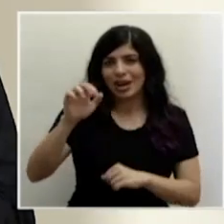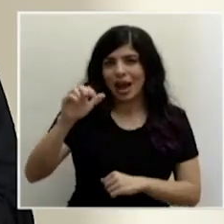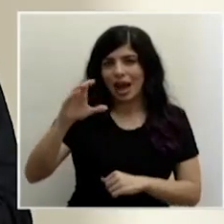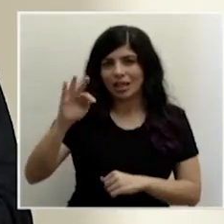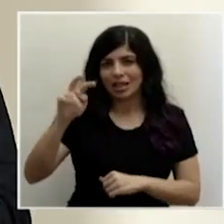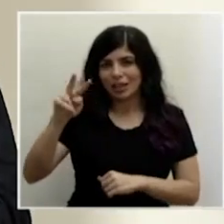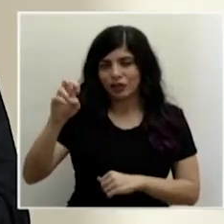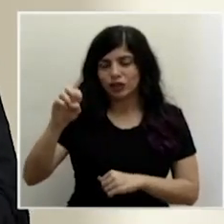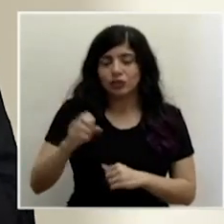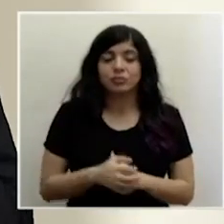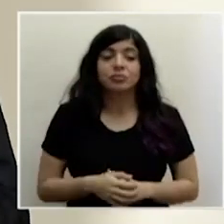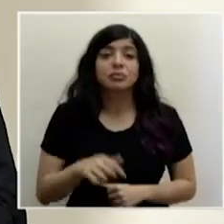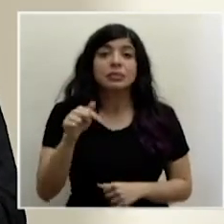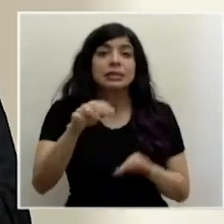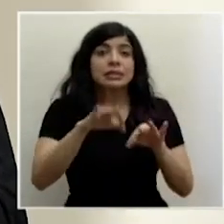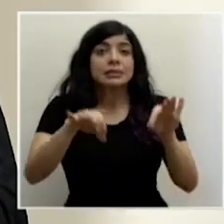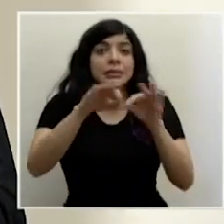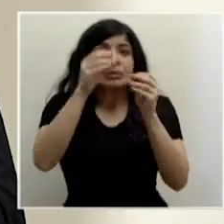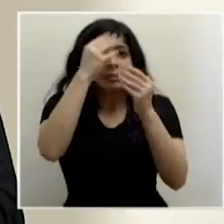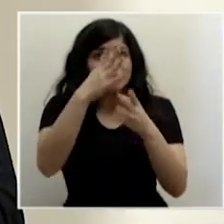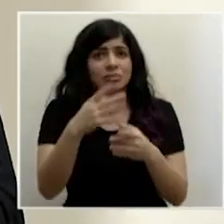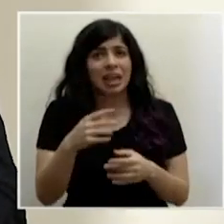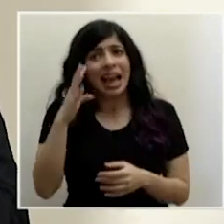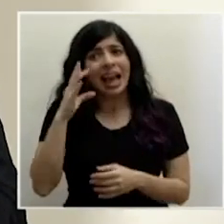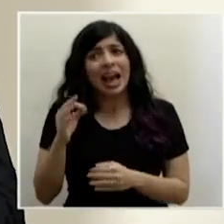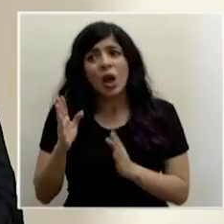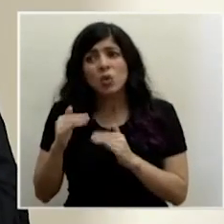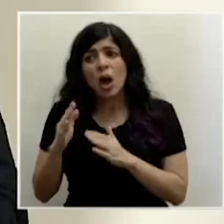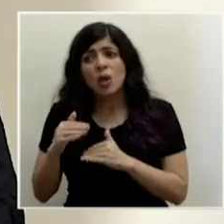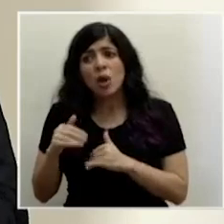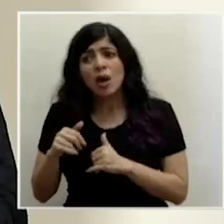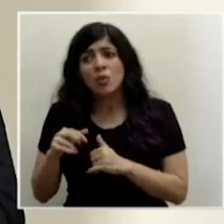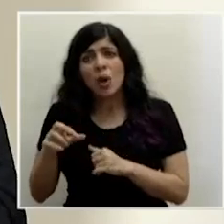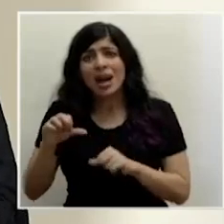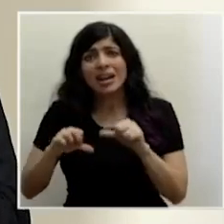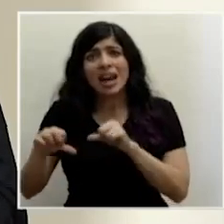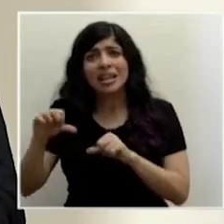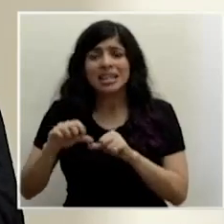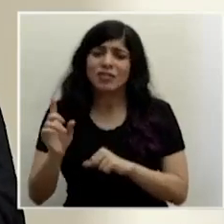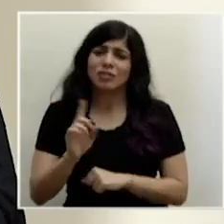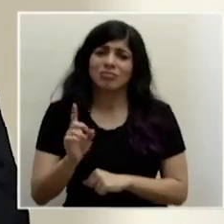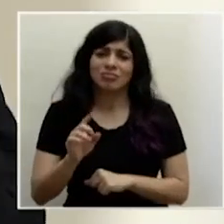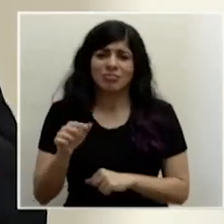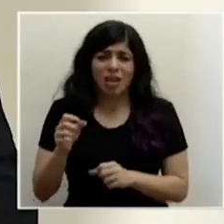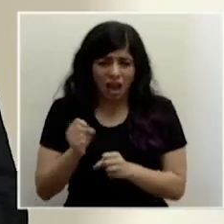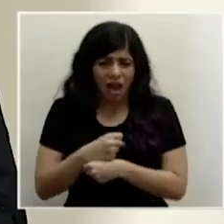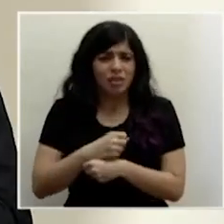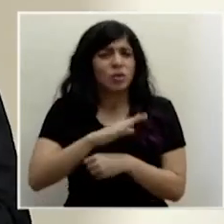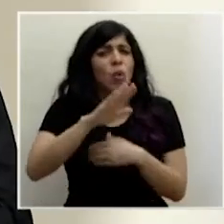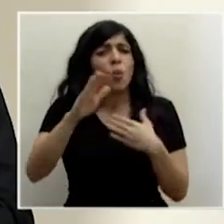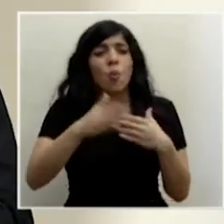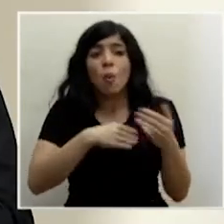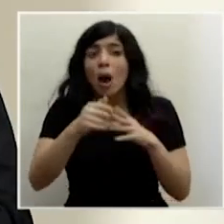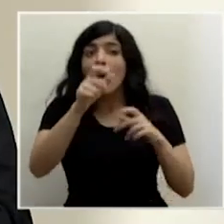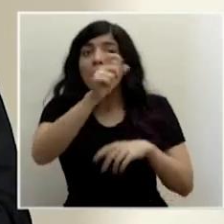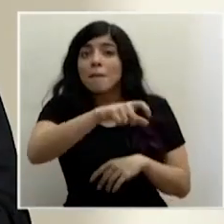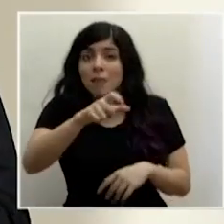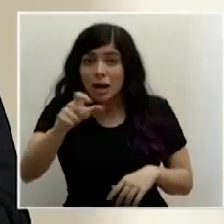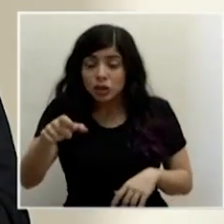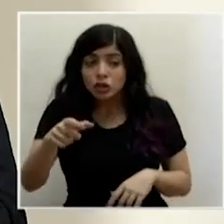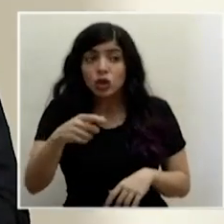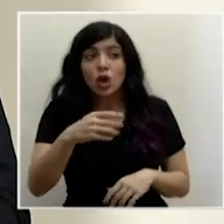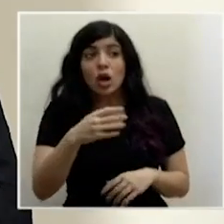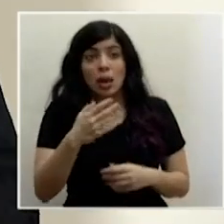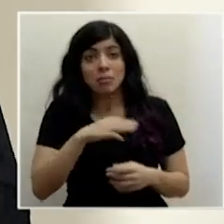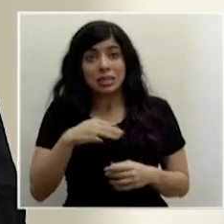importante resaltar que no hay un desabastecimiento de reactivos. Estamos realizándole las pruebas a todo aquel que cumple con los criterios establecidos por el